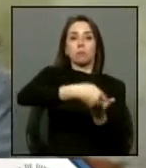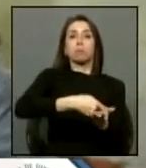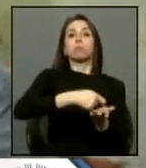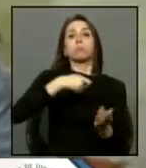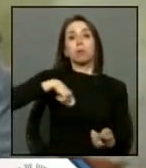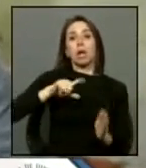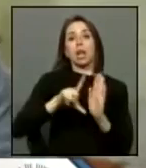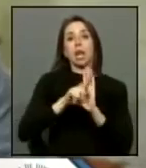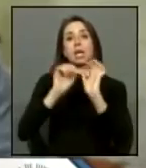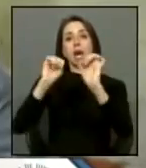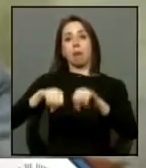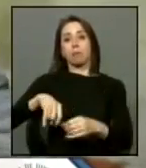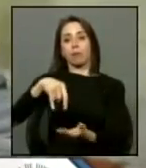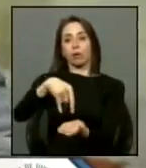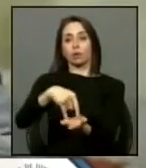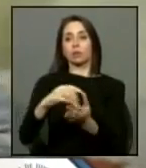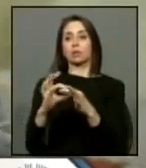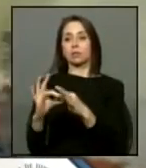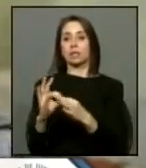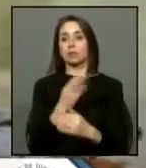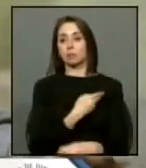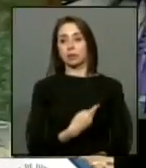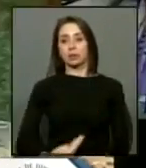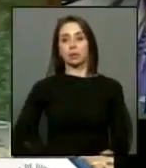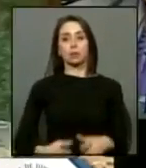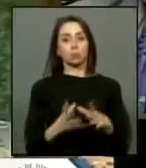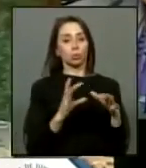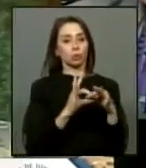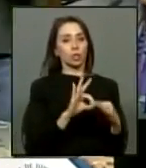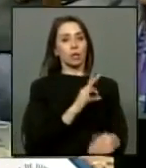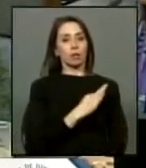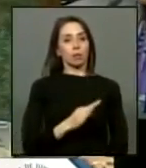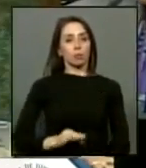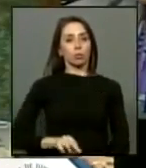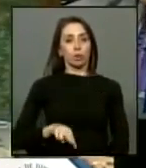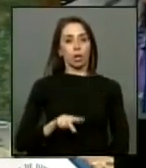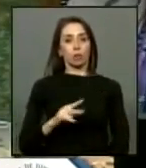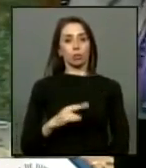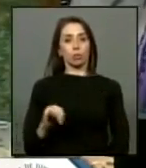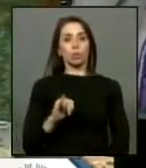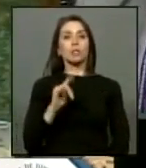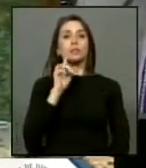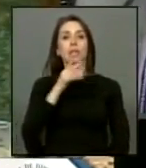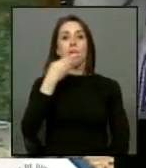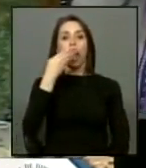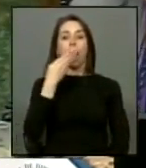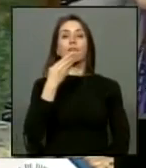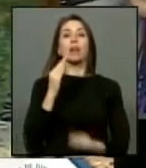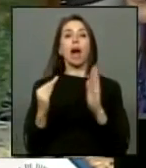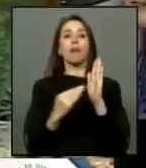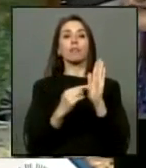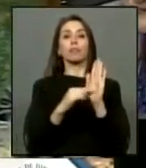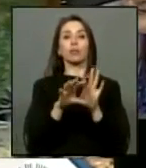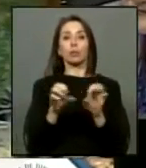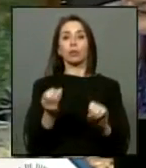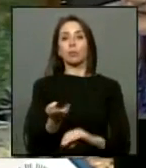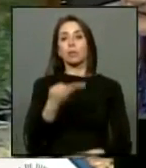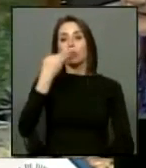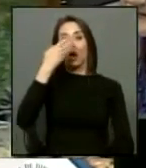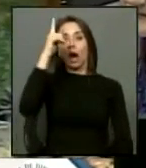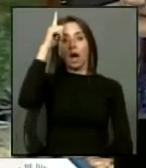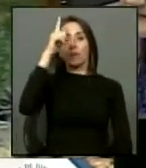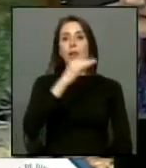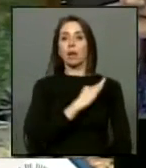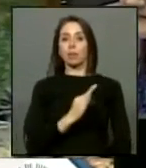ley aprobó todo este congreso nacional gracias presidente muchas gracias diputada Núñez para hablar a favor de la resolución ha solicitado la palabra el diputado